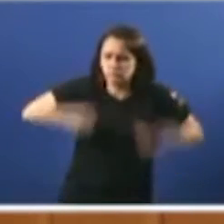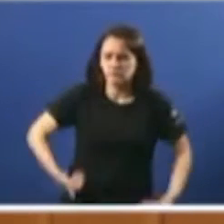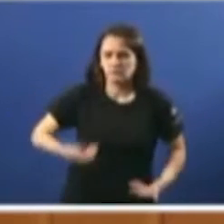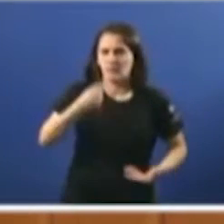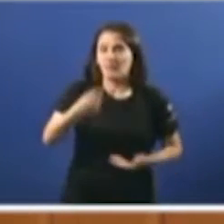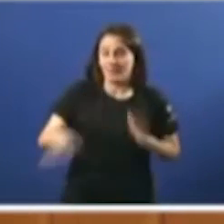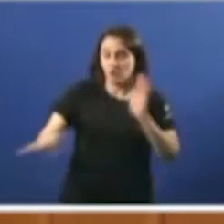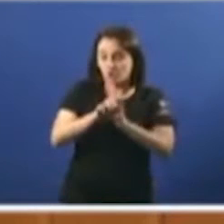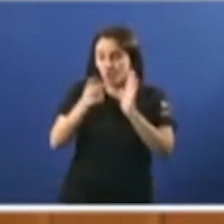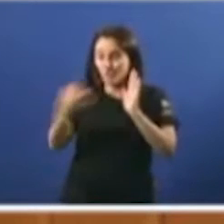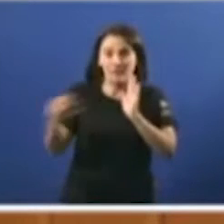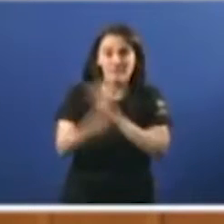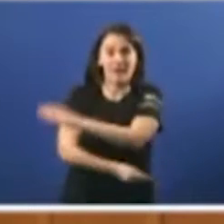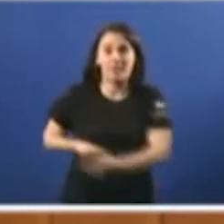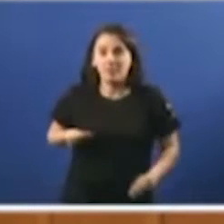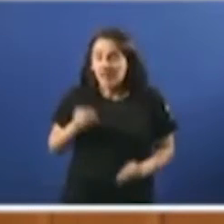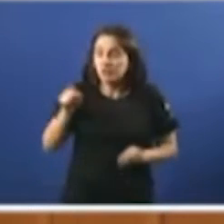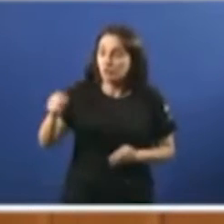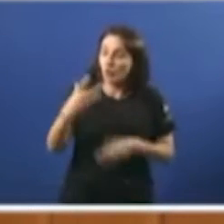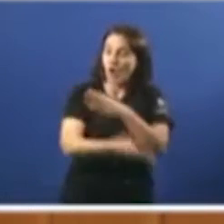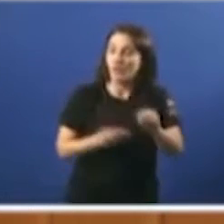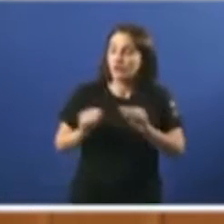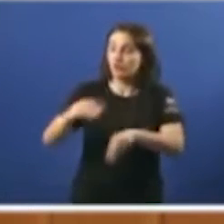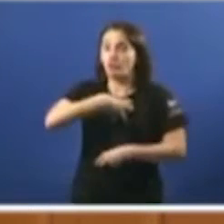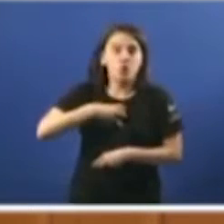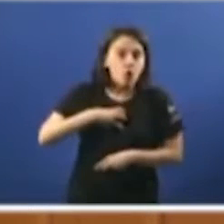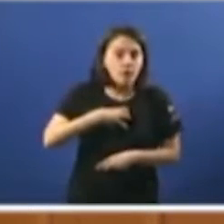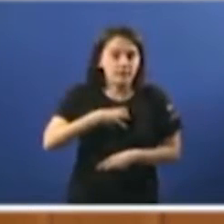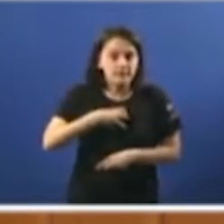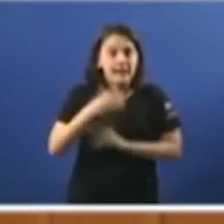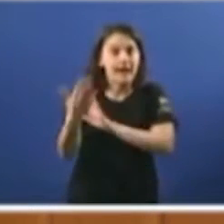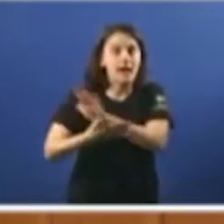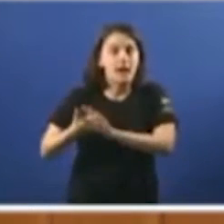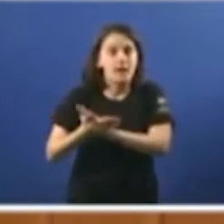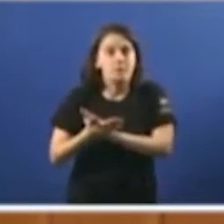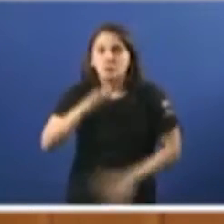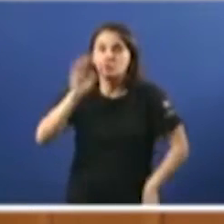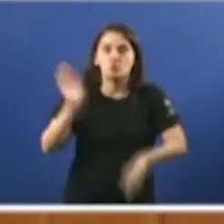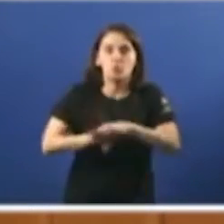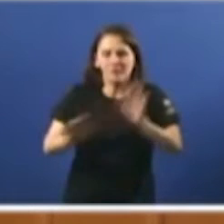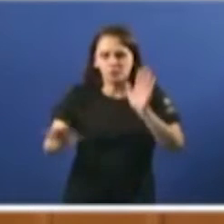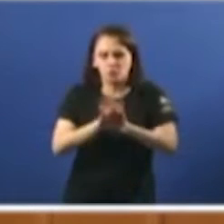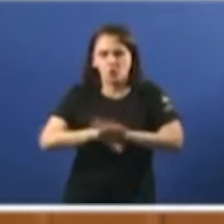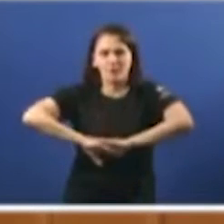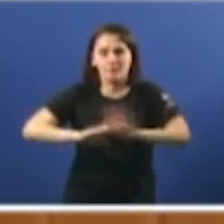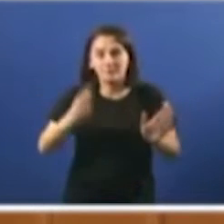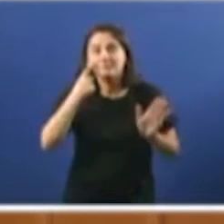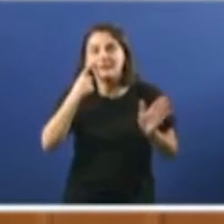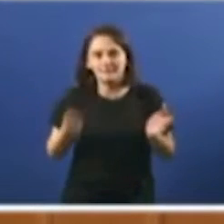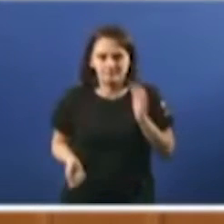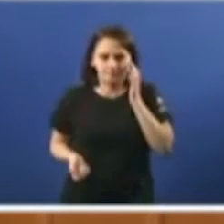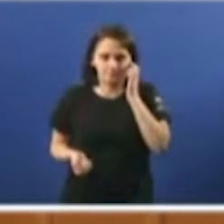reconhecida na Constitución que entre exactamente nas súas funcions. Estamos falando de facer cumprir a Constitución. Fíxense.